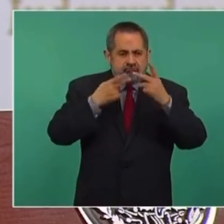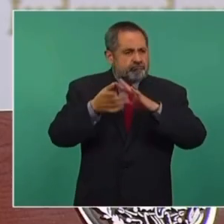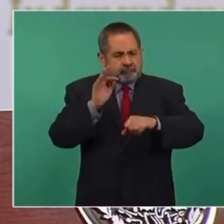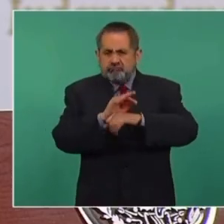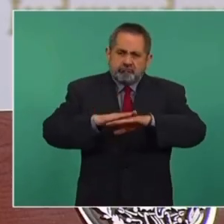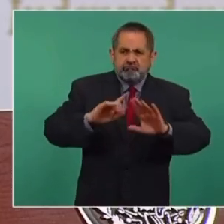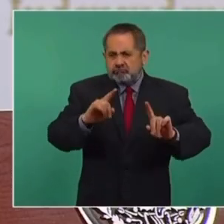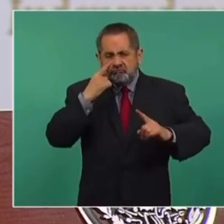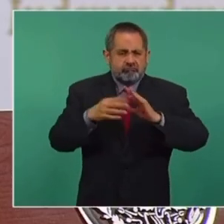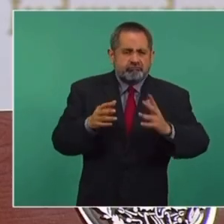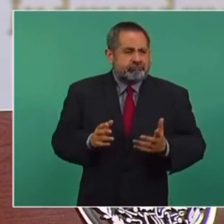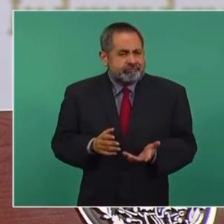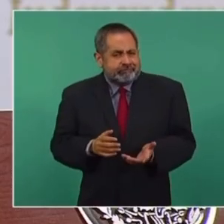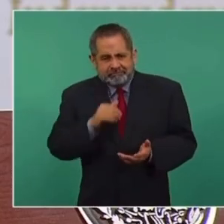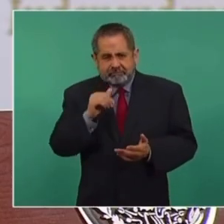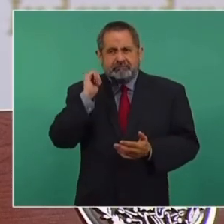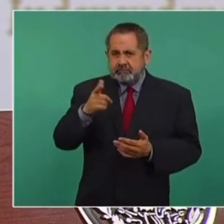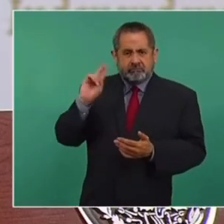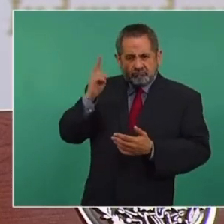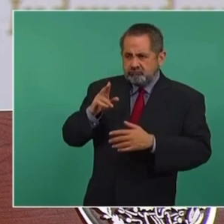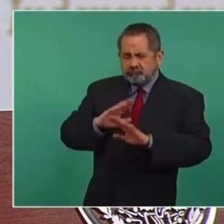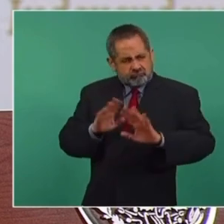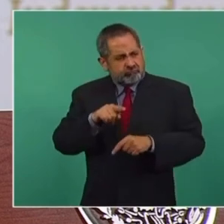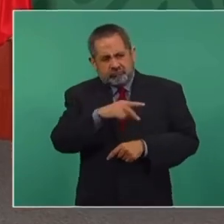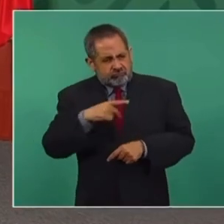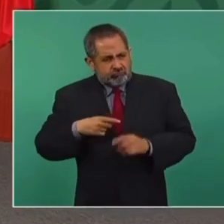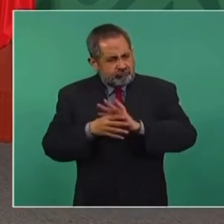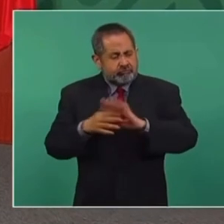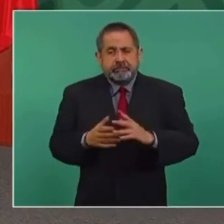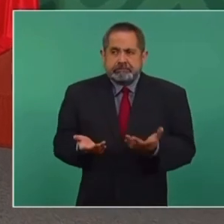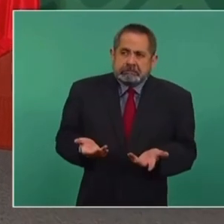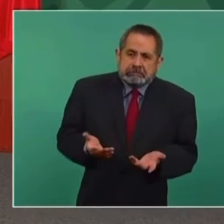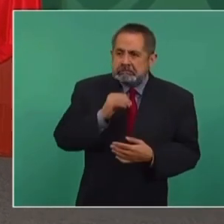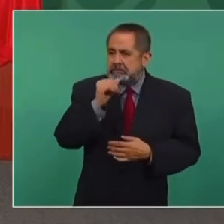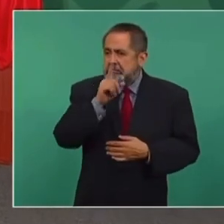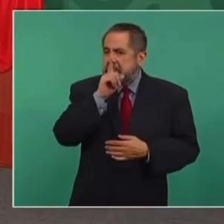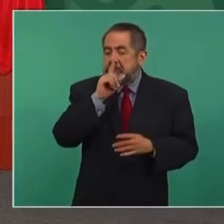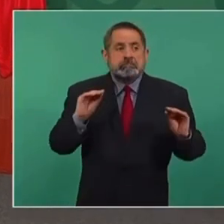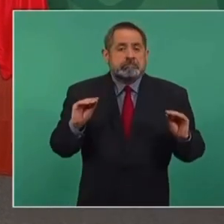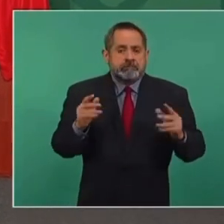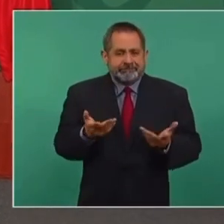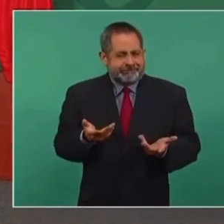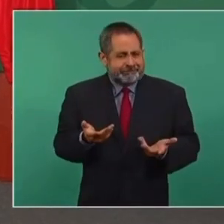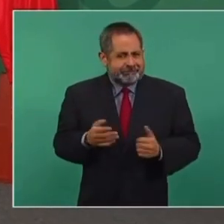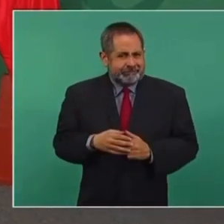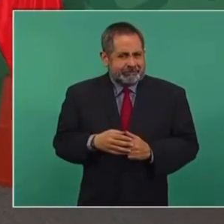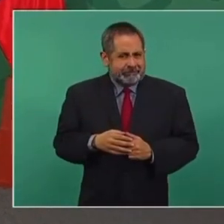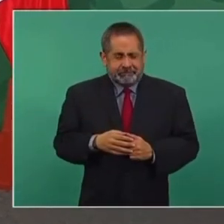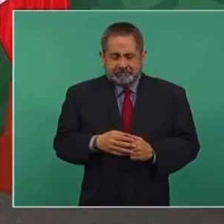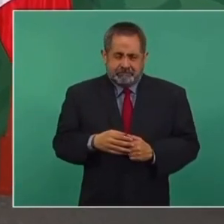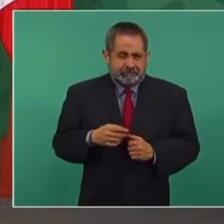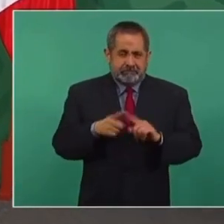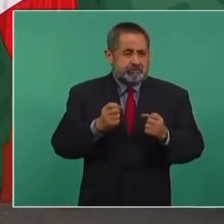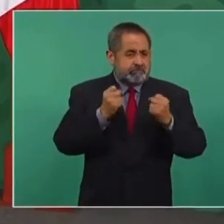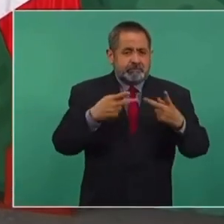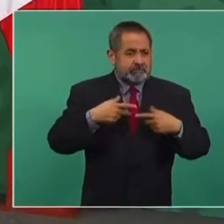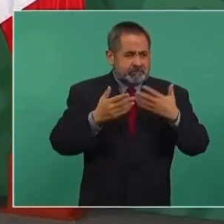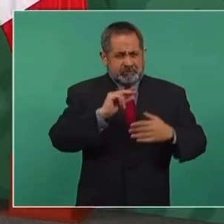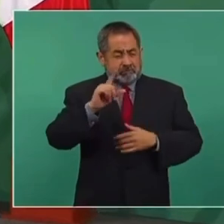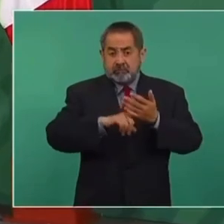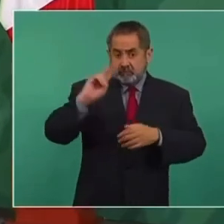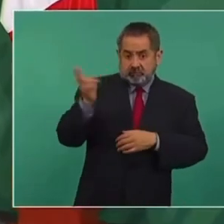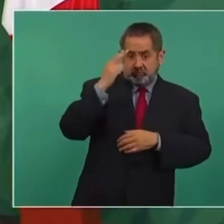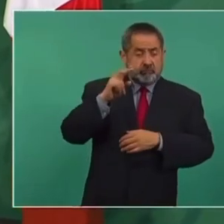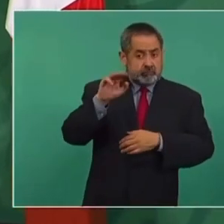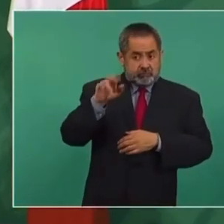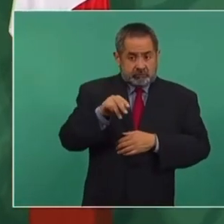fundamental, determinante. Al contrario, muchísimos académicos e intelectuales